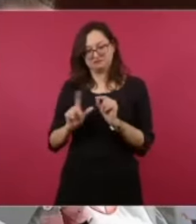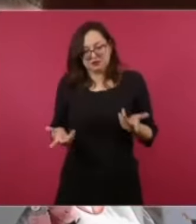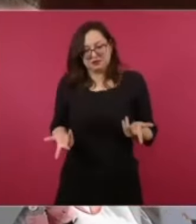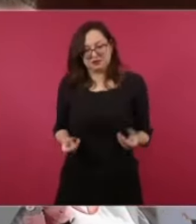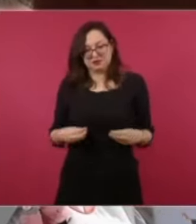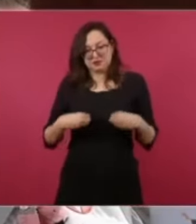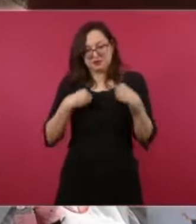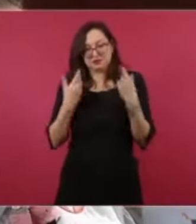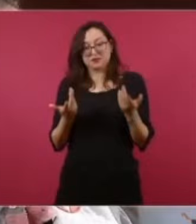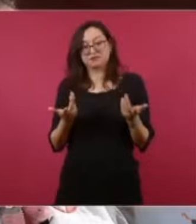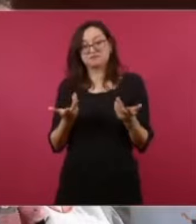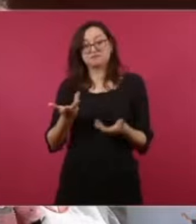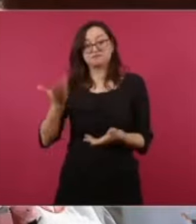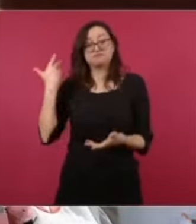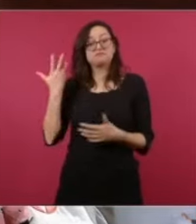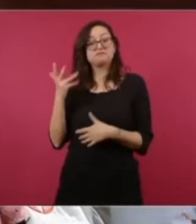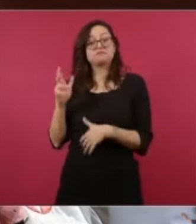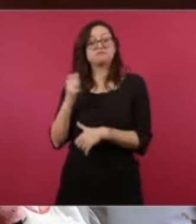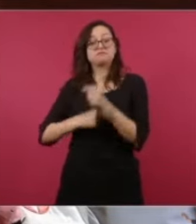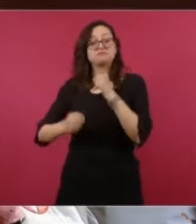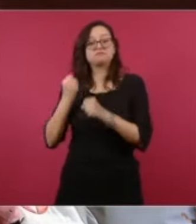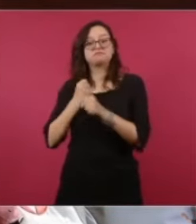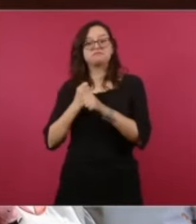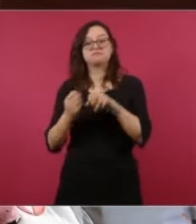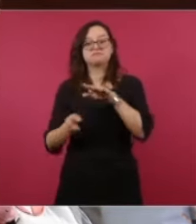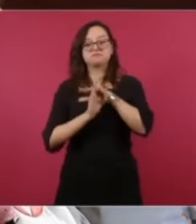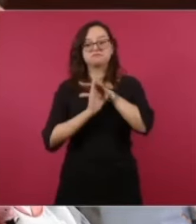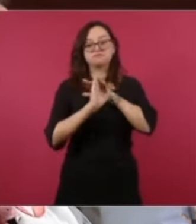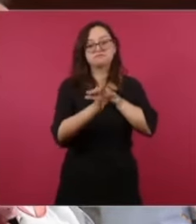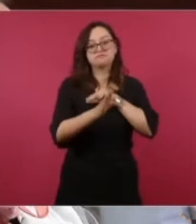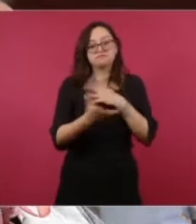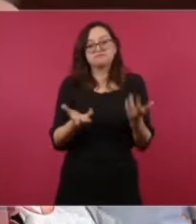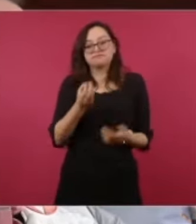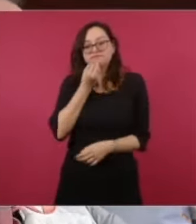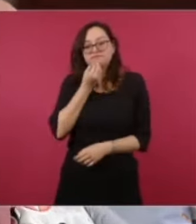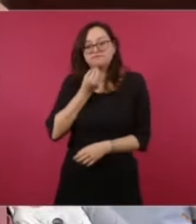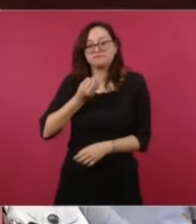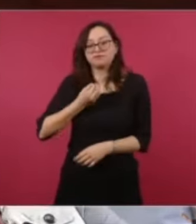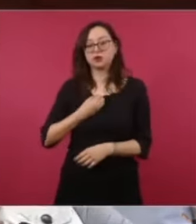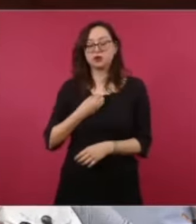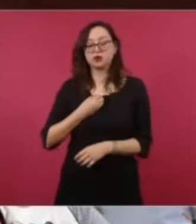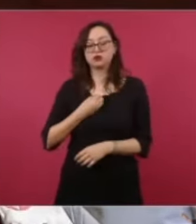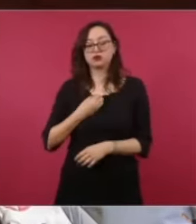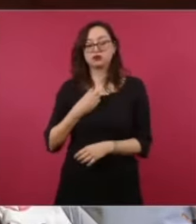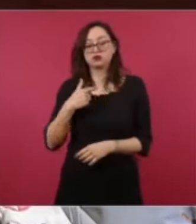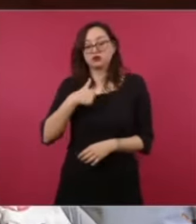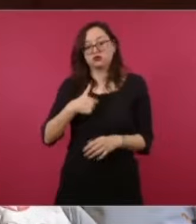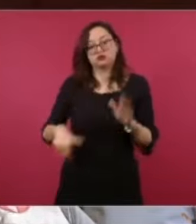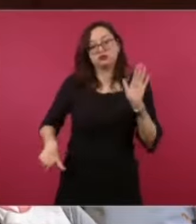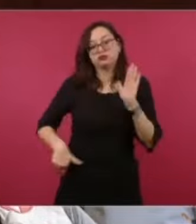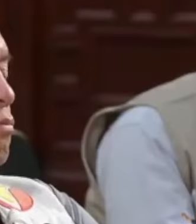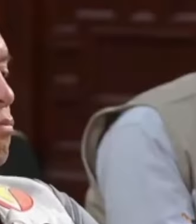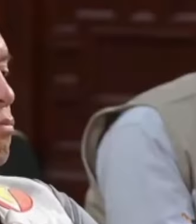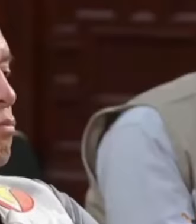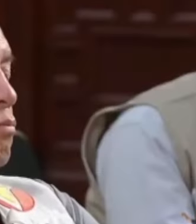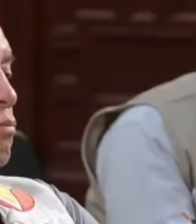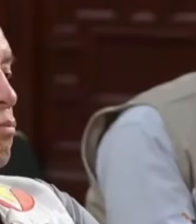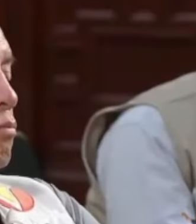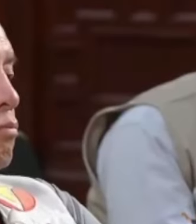fueron hace más de 10 años. Me fui por la necesidad, no me fui por gusto. Me fui cuando